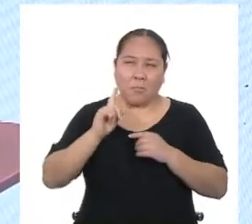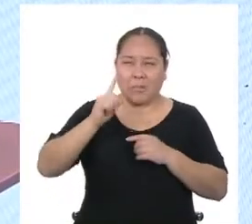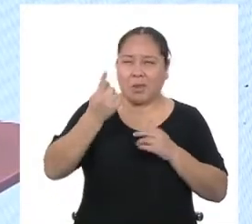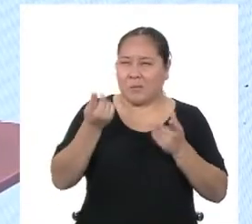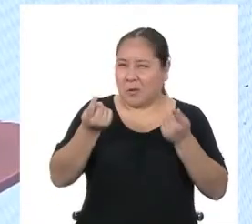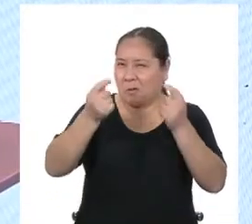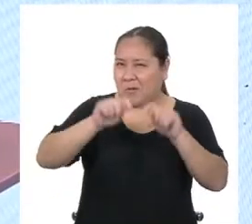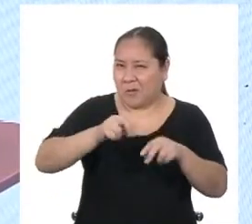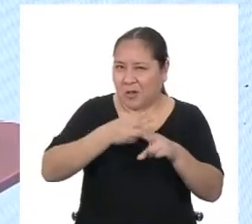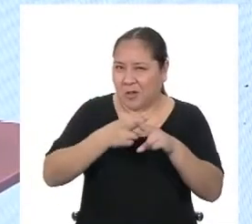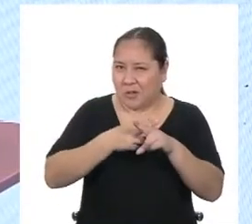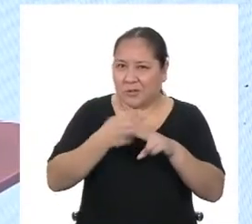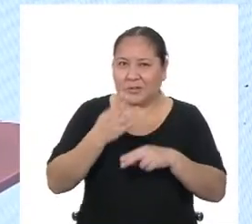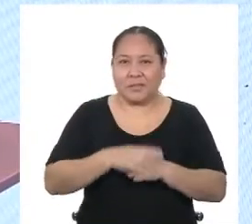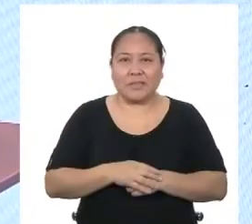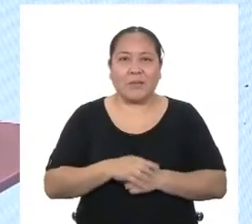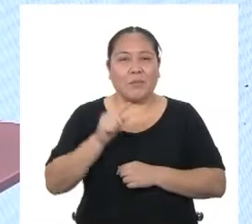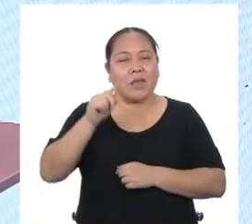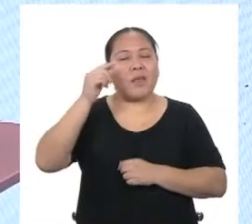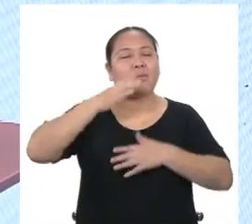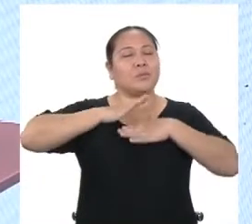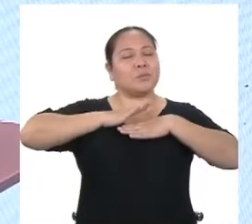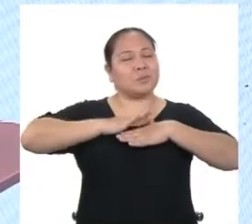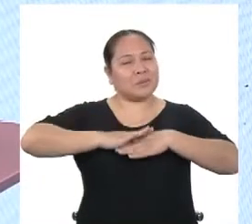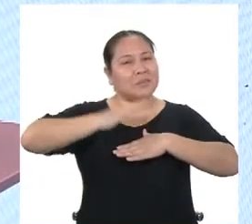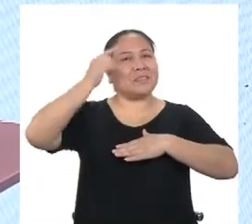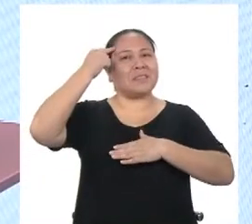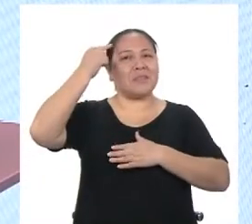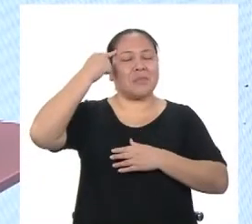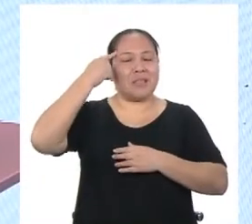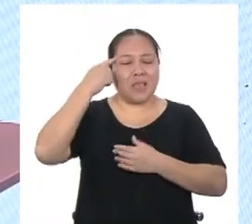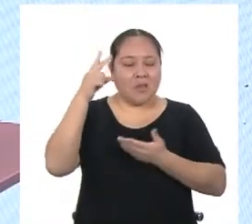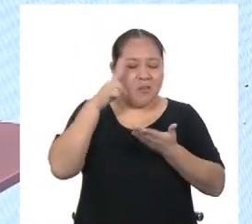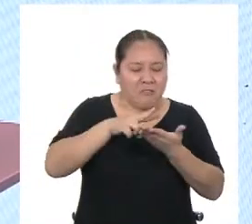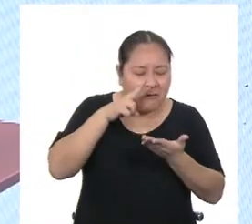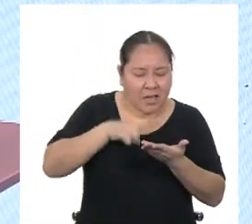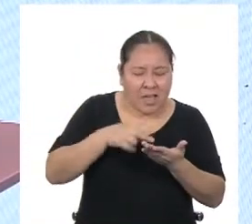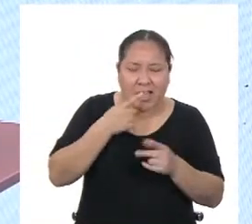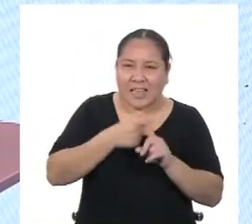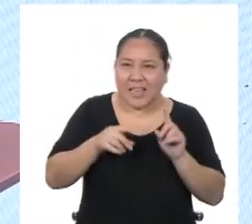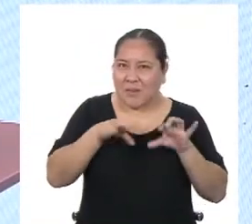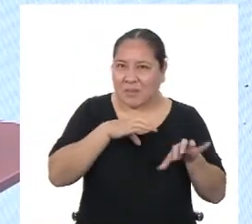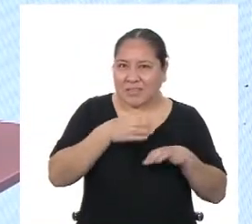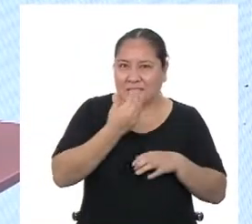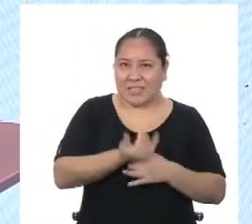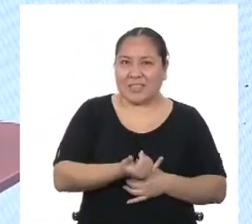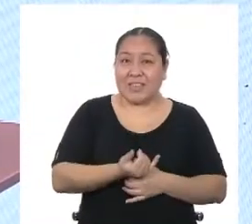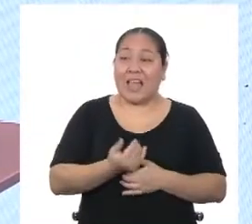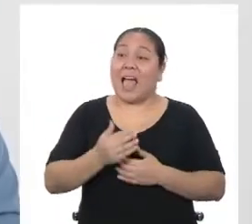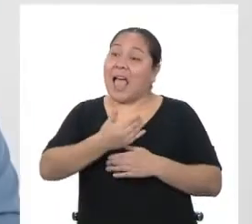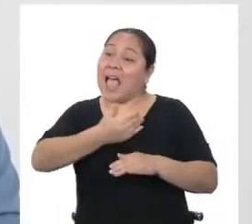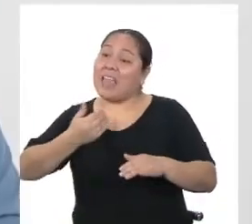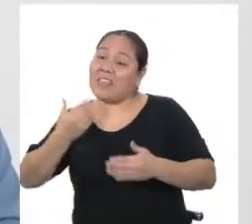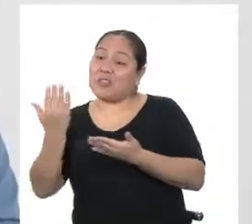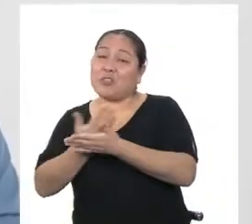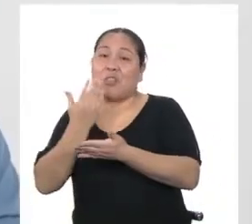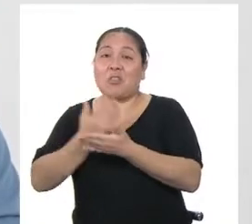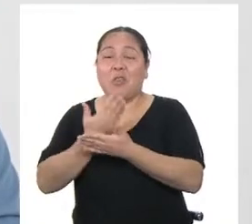una pequeña pausa? Como para refrescar nuestra mente y repasar lo que hemos visto hasta ahora antes de aprender una nueva fórmula.